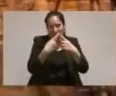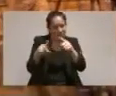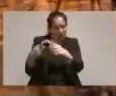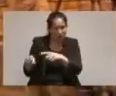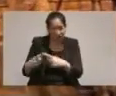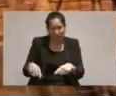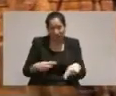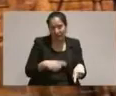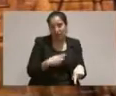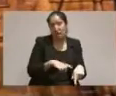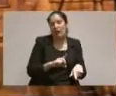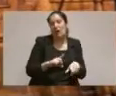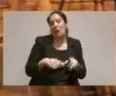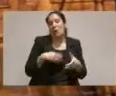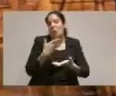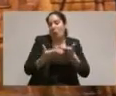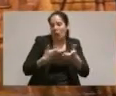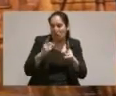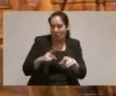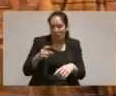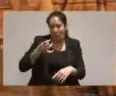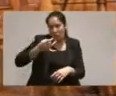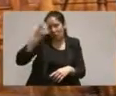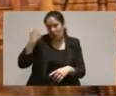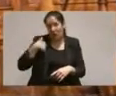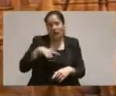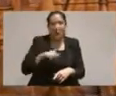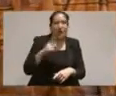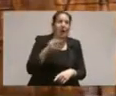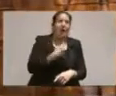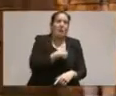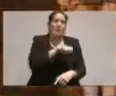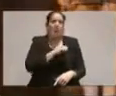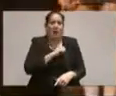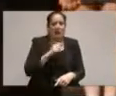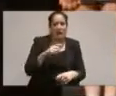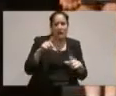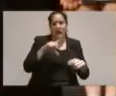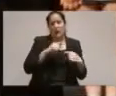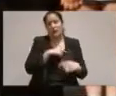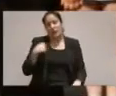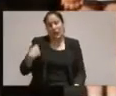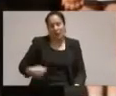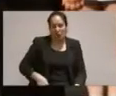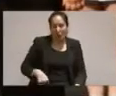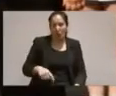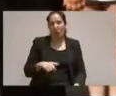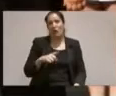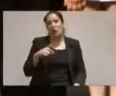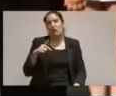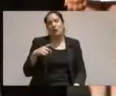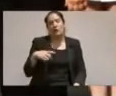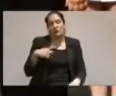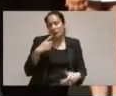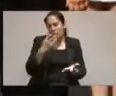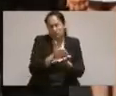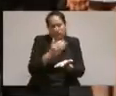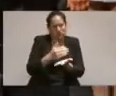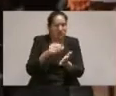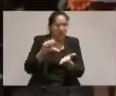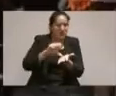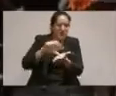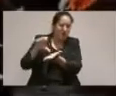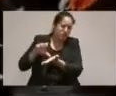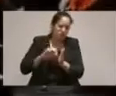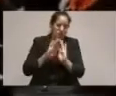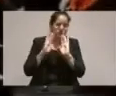dando recitales por Sudamérica, Estados Unidos, Japón, España, Egipto e Israel. Es director de orquesta, fue